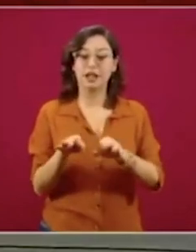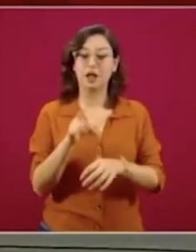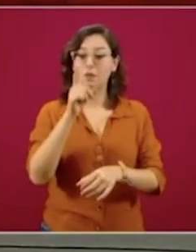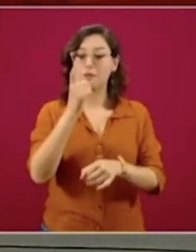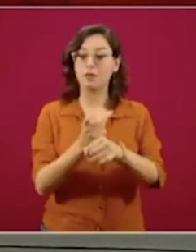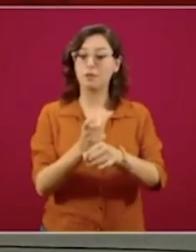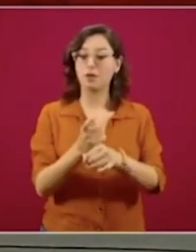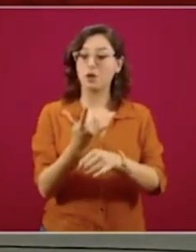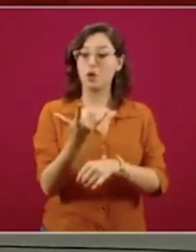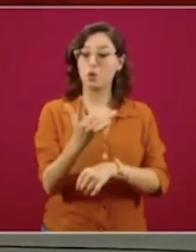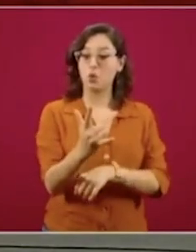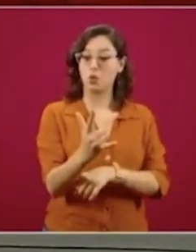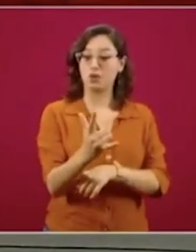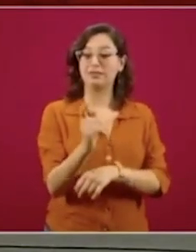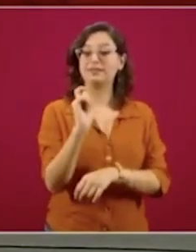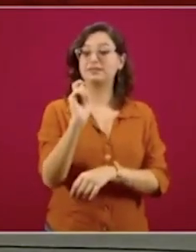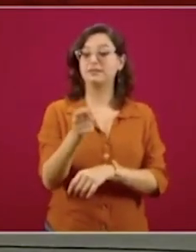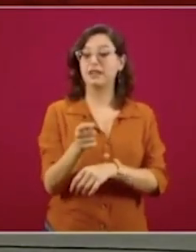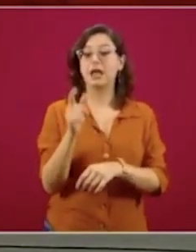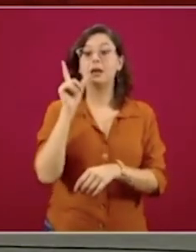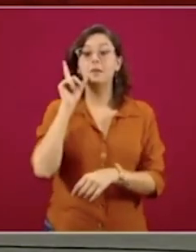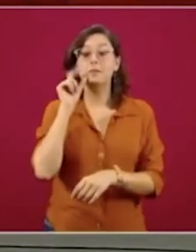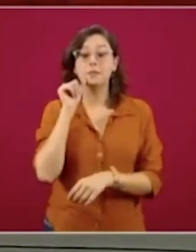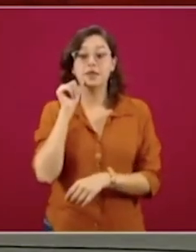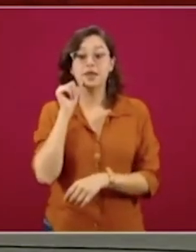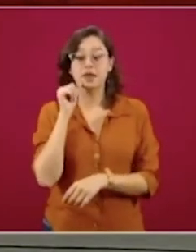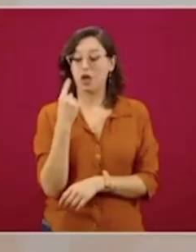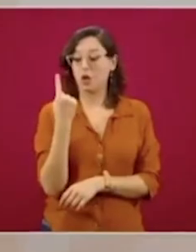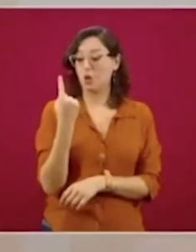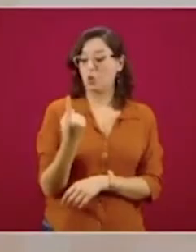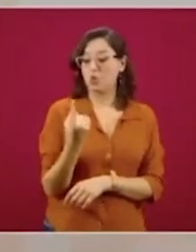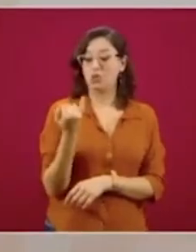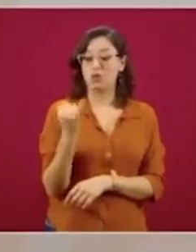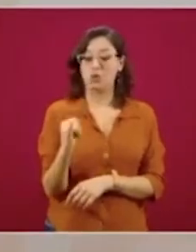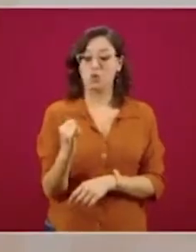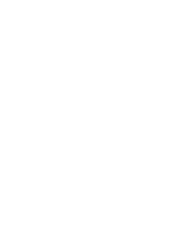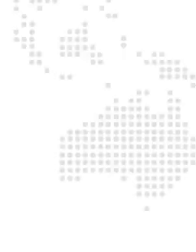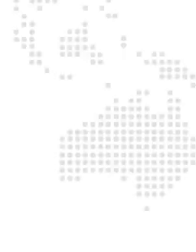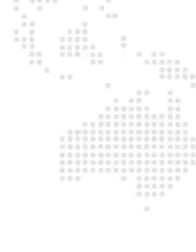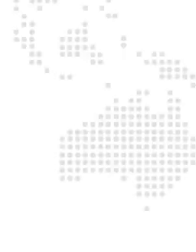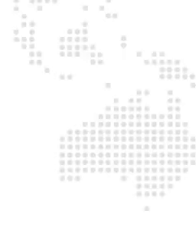mañana, primero de junio, iniciamos la nueva normalidad.